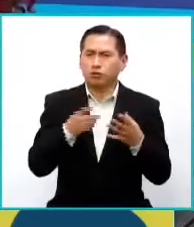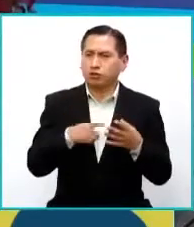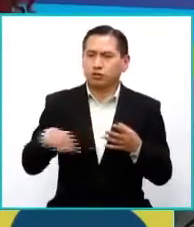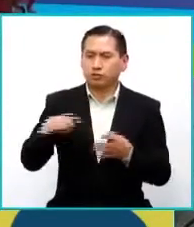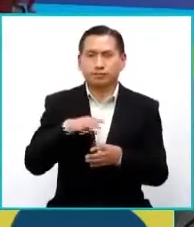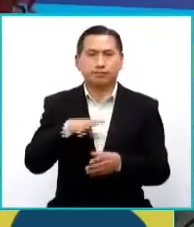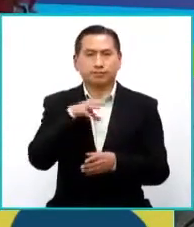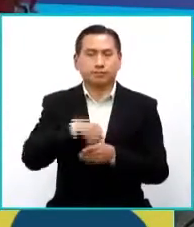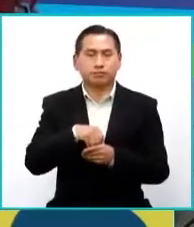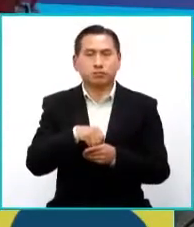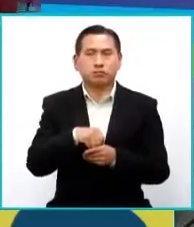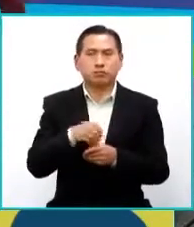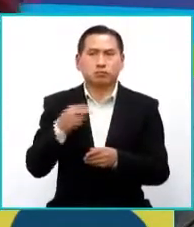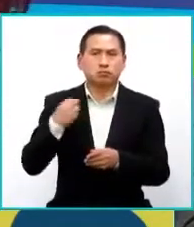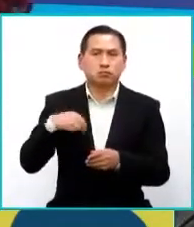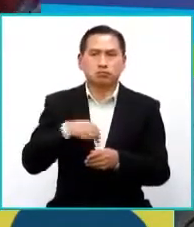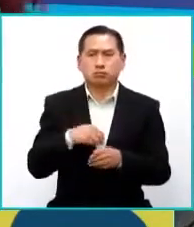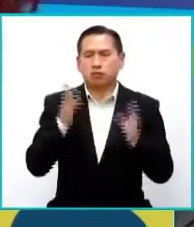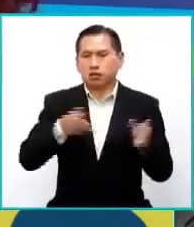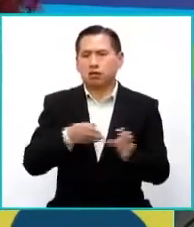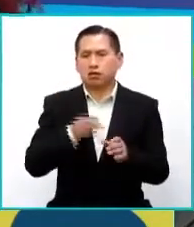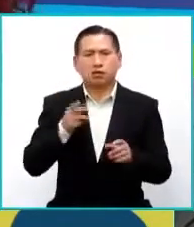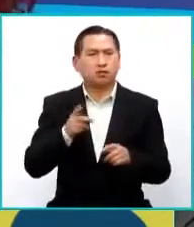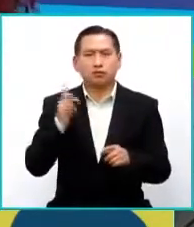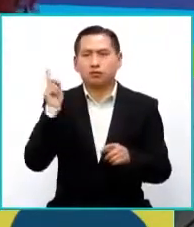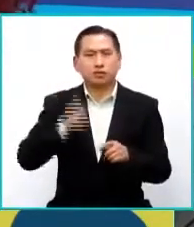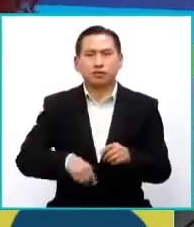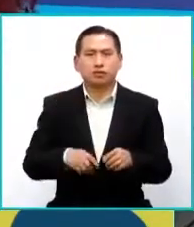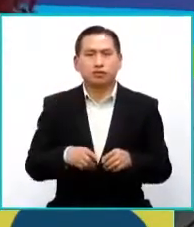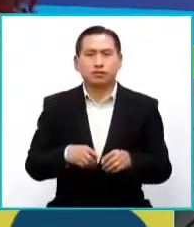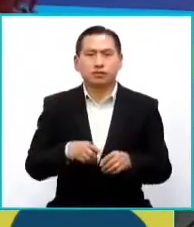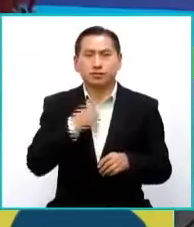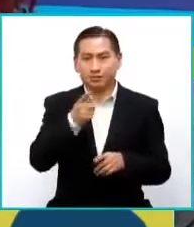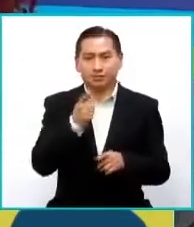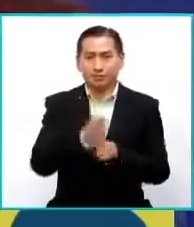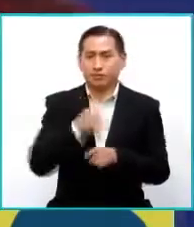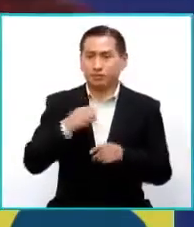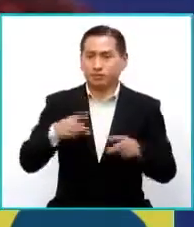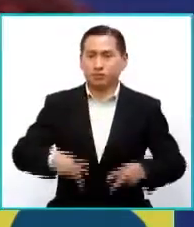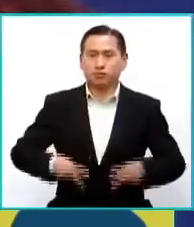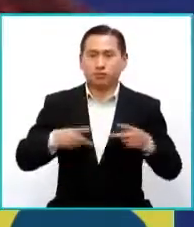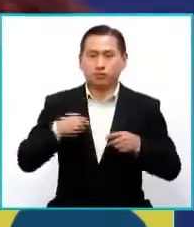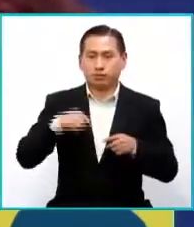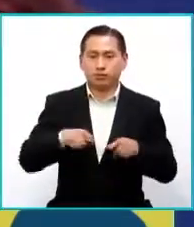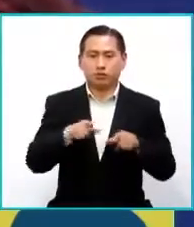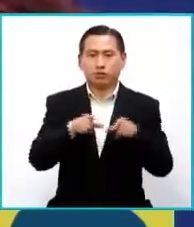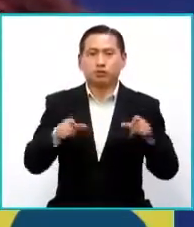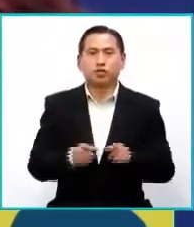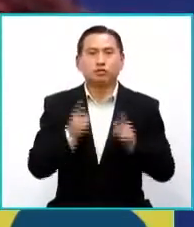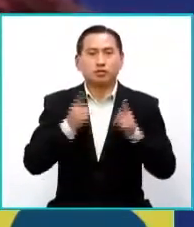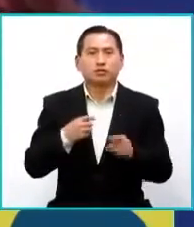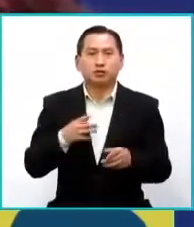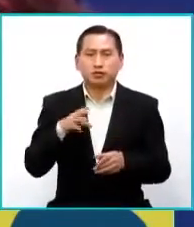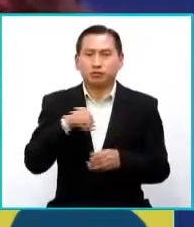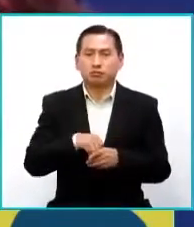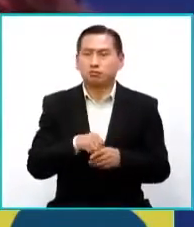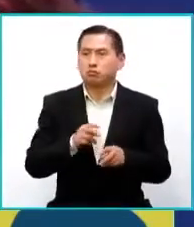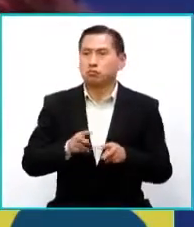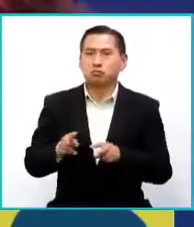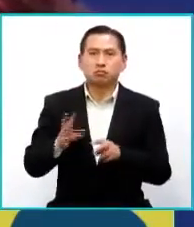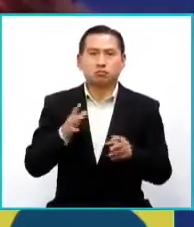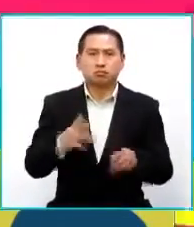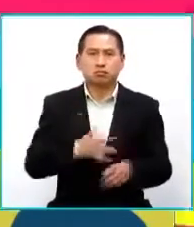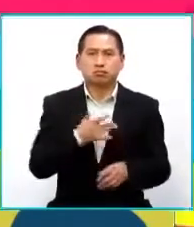entonces no hay cómo salir de allá. Y sí, como tú dices, yo vivo en el mismo espacio y es una